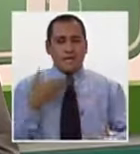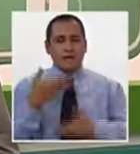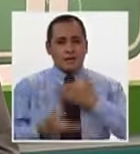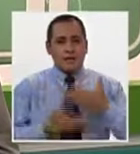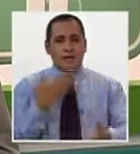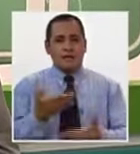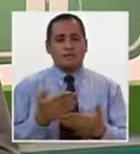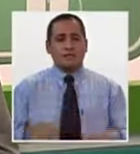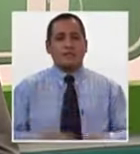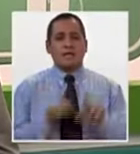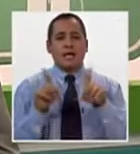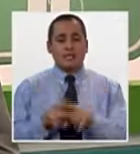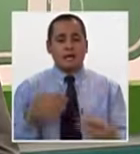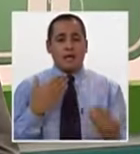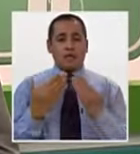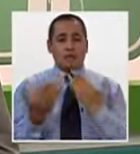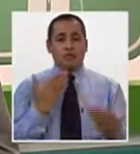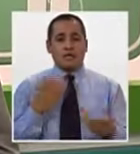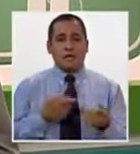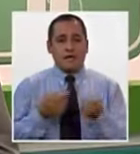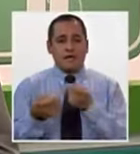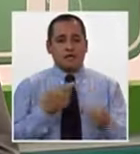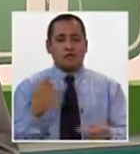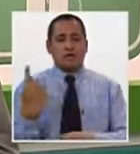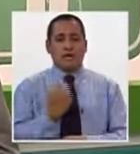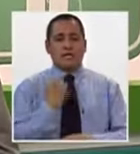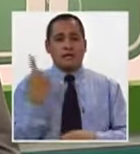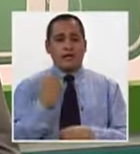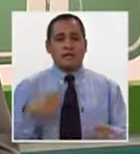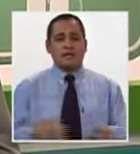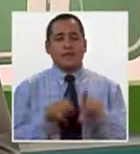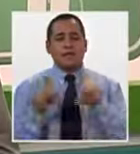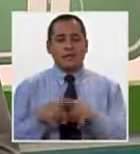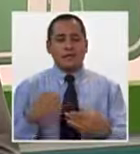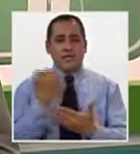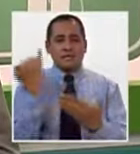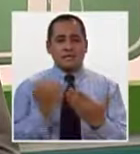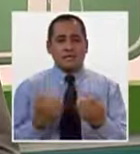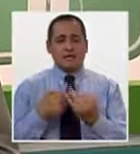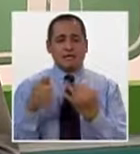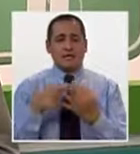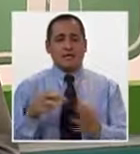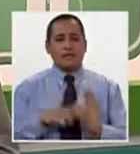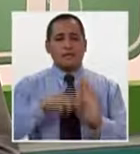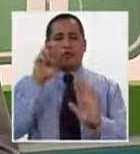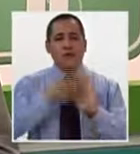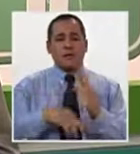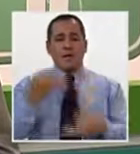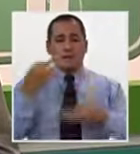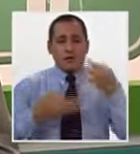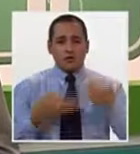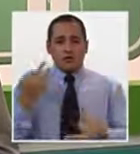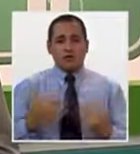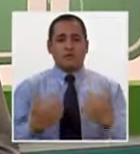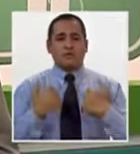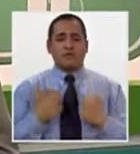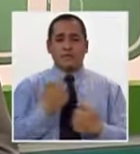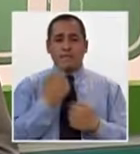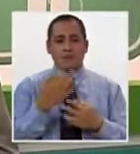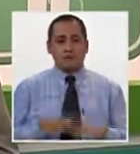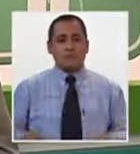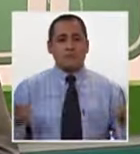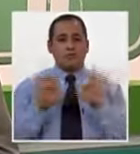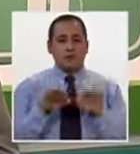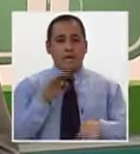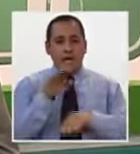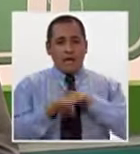eficiencia, y sobre todo en la moderna gestión pública que se diseña desde programas presupuestales. Yo creo que estamos en importantes